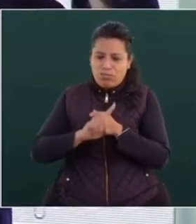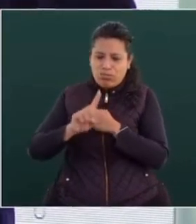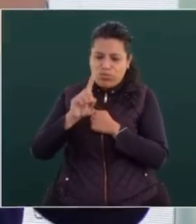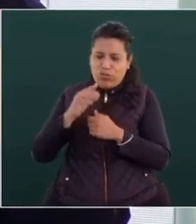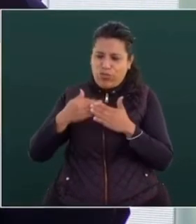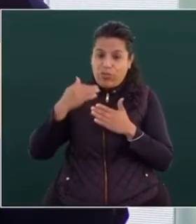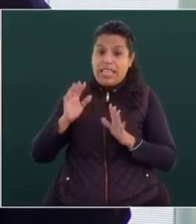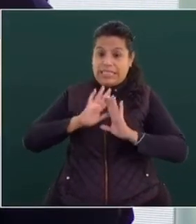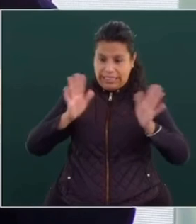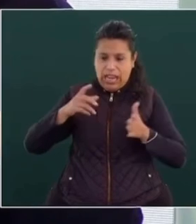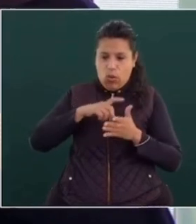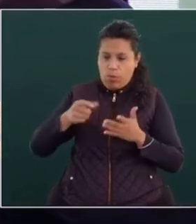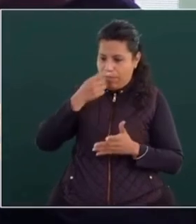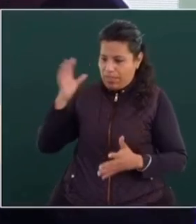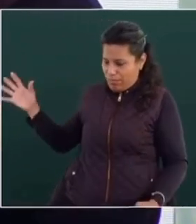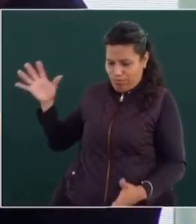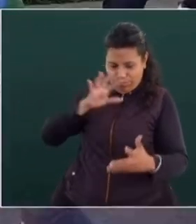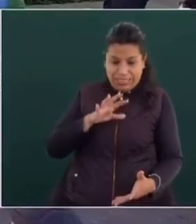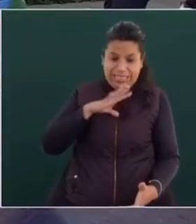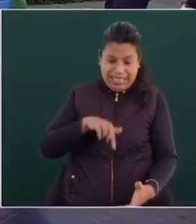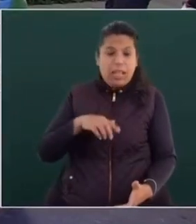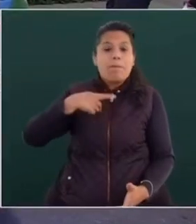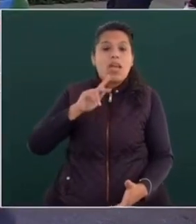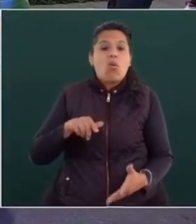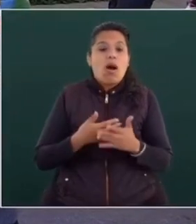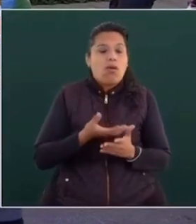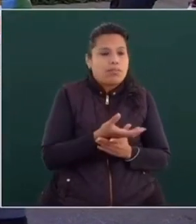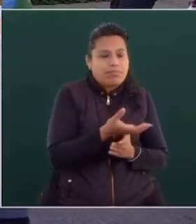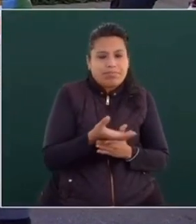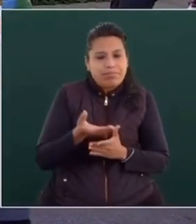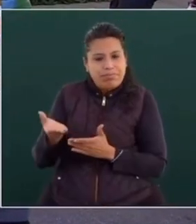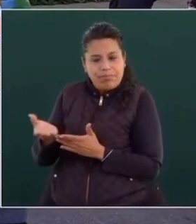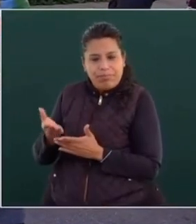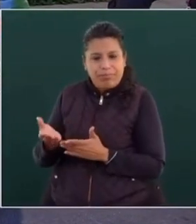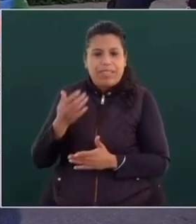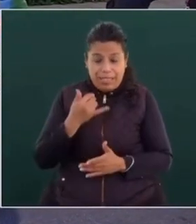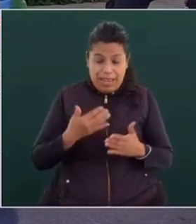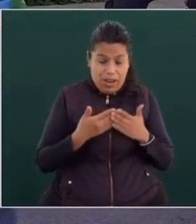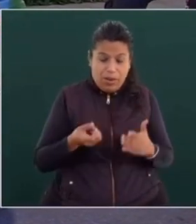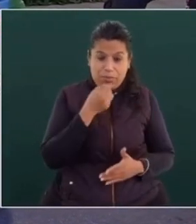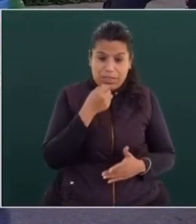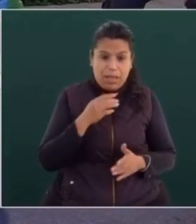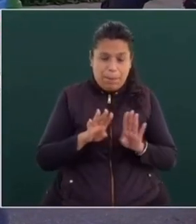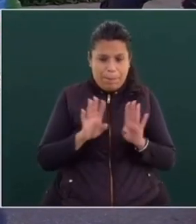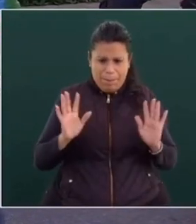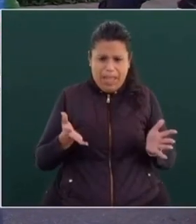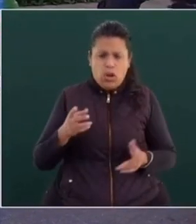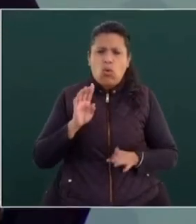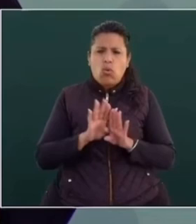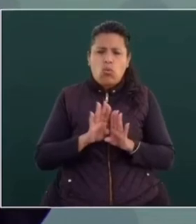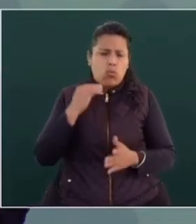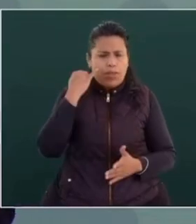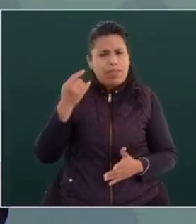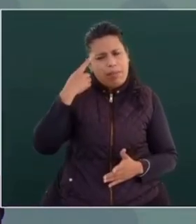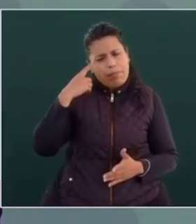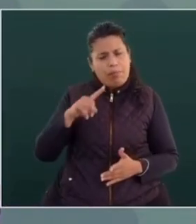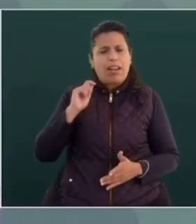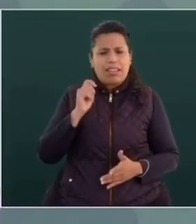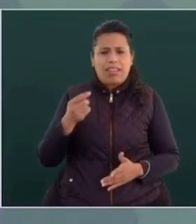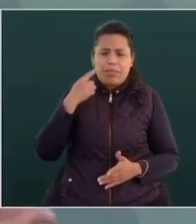logró, ya se compró la medicina, pero ahora es la distribución, porque resulta que se compró la medicina y se hizo contrato con algunas empresas distribuidoras